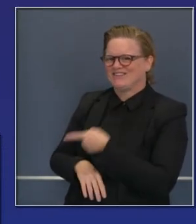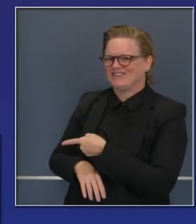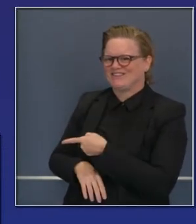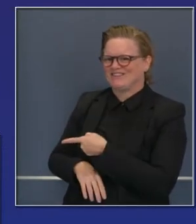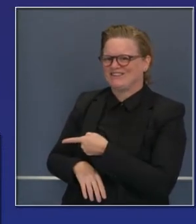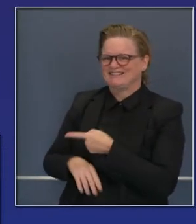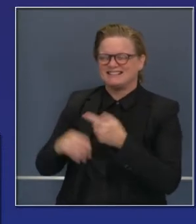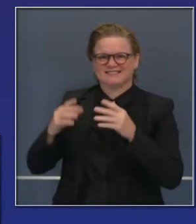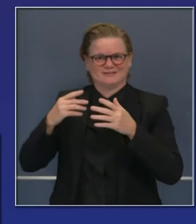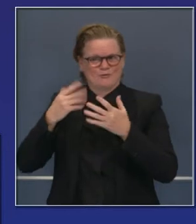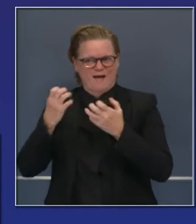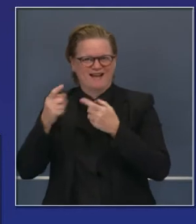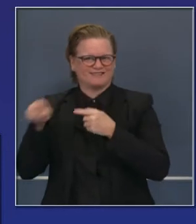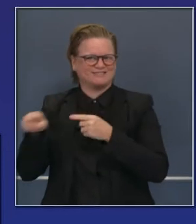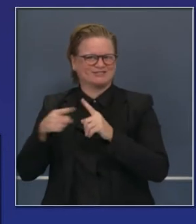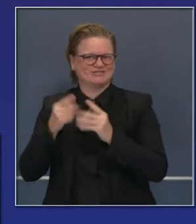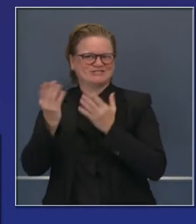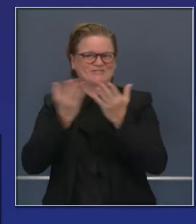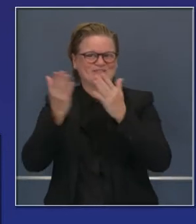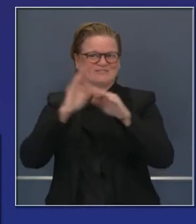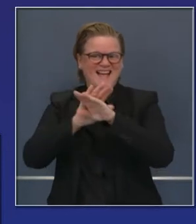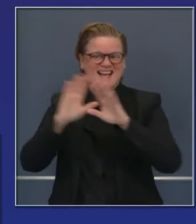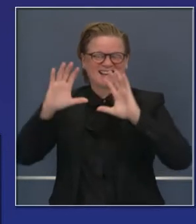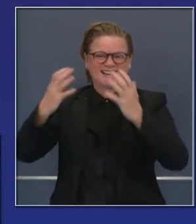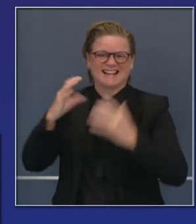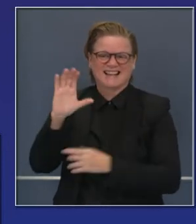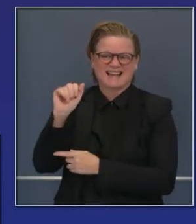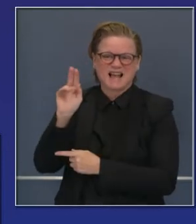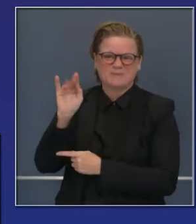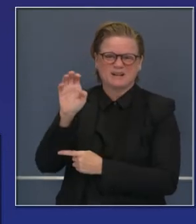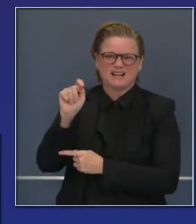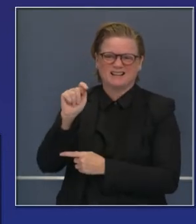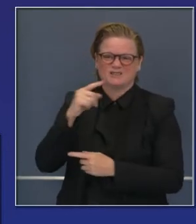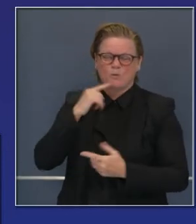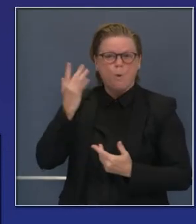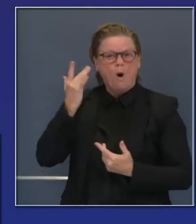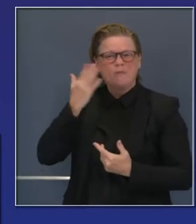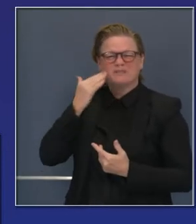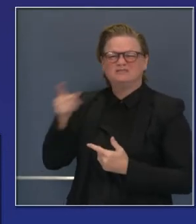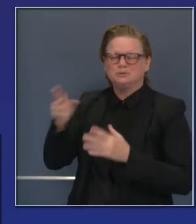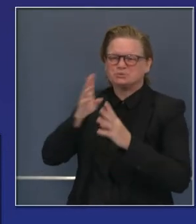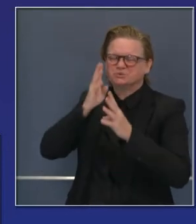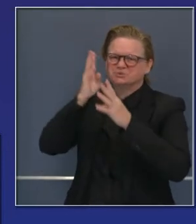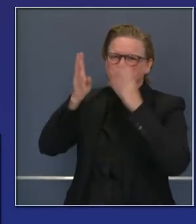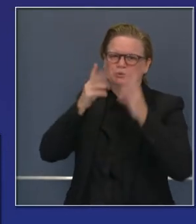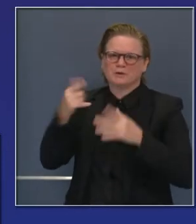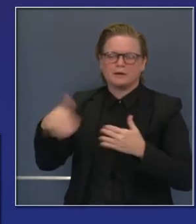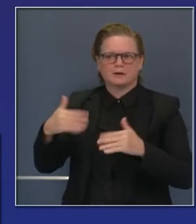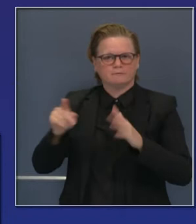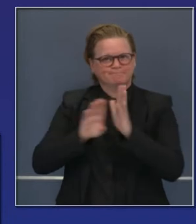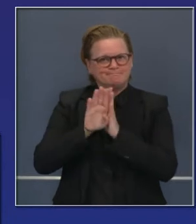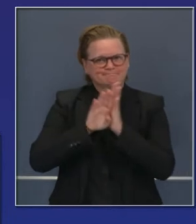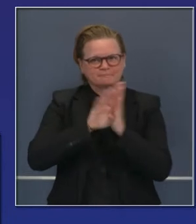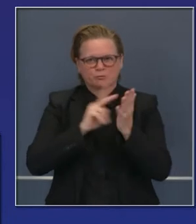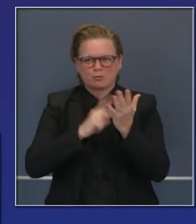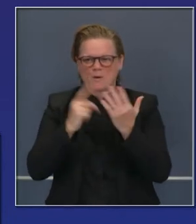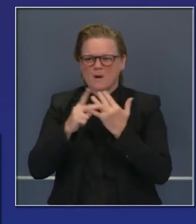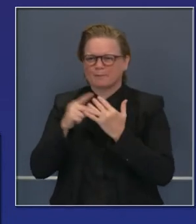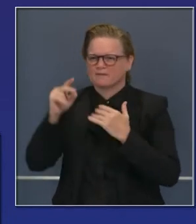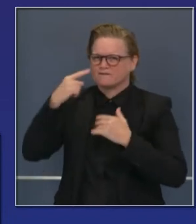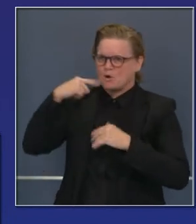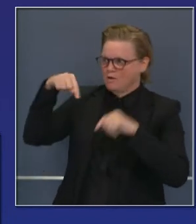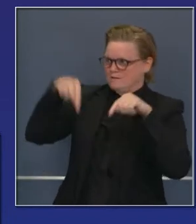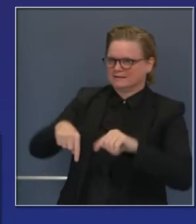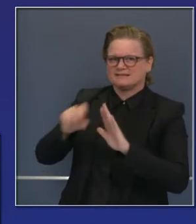fondos de ayuda y ayuda directa para negocios y pequeños negocios con este programa. Este